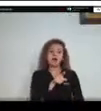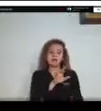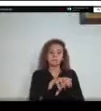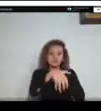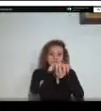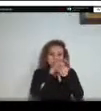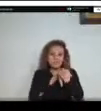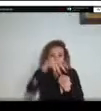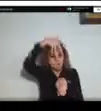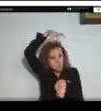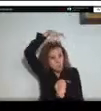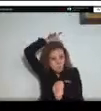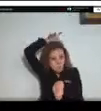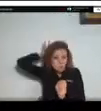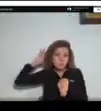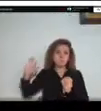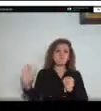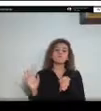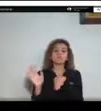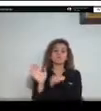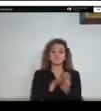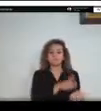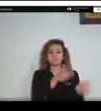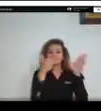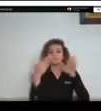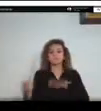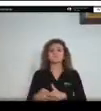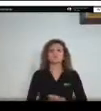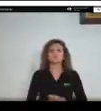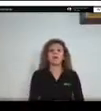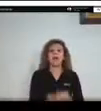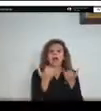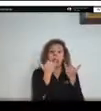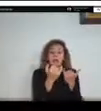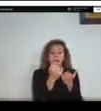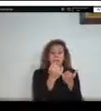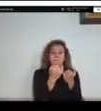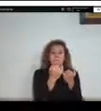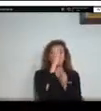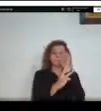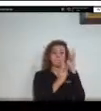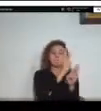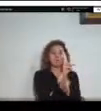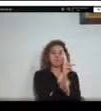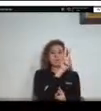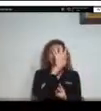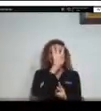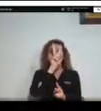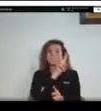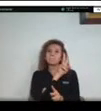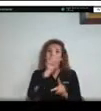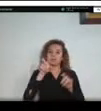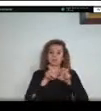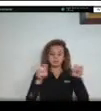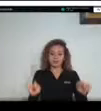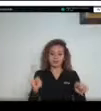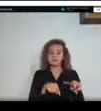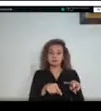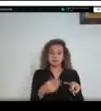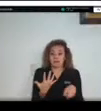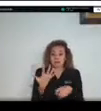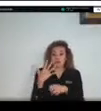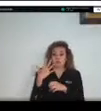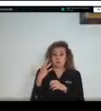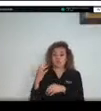cabe decir que en el mundo hay 21 especies de armadillos, nuestro país tiene 6 y nuestro departamento tiene 5 de esas 6 especies como lo es esta,